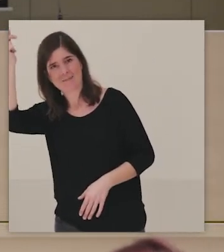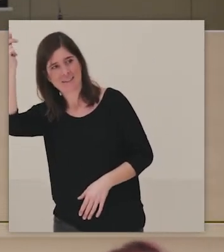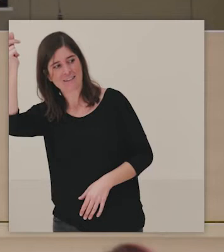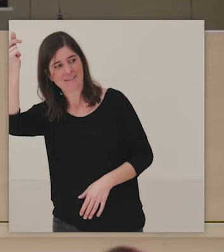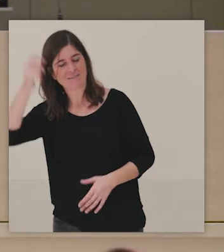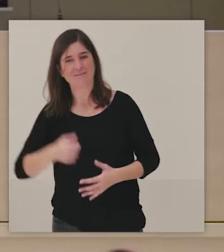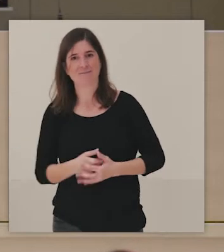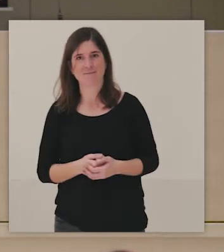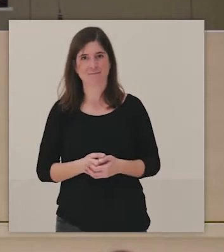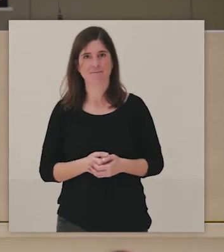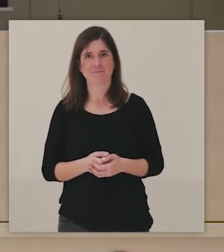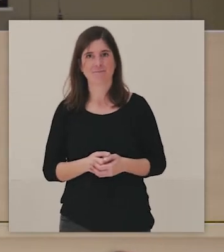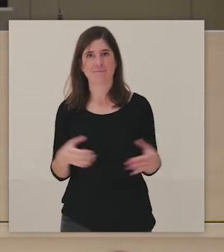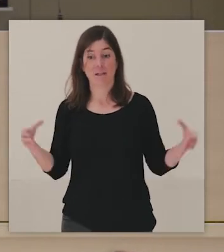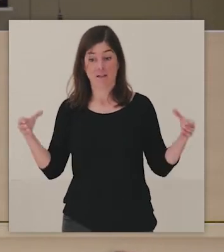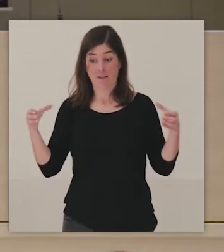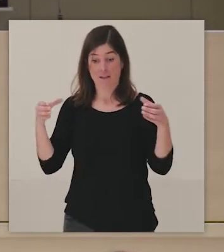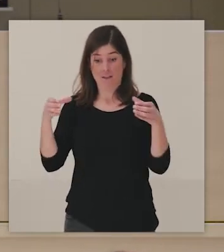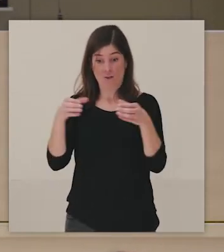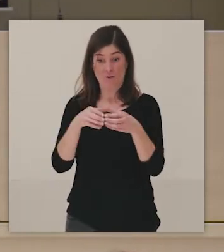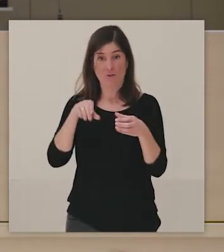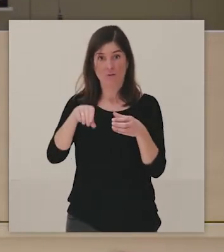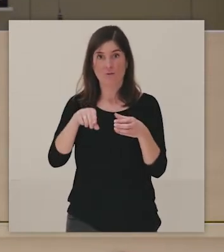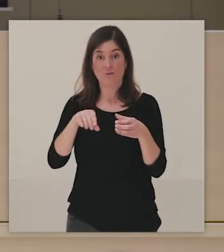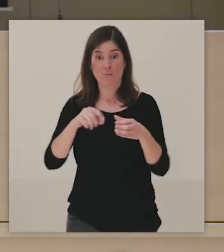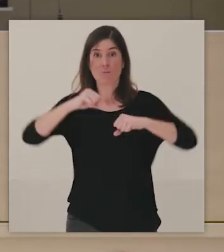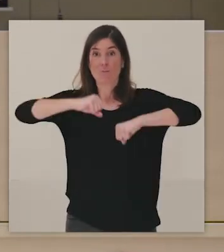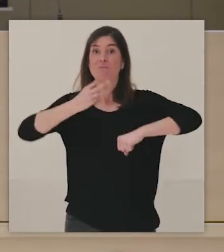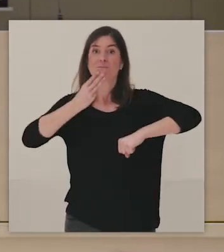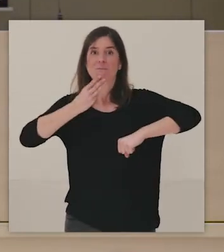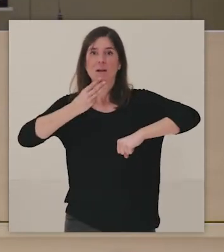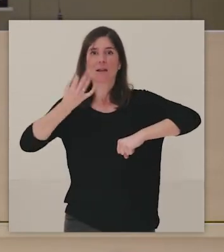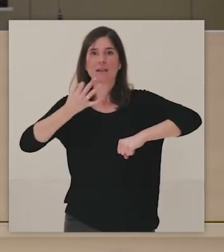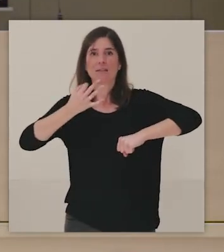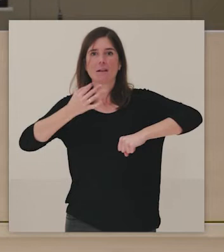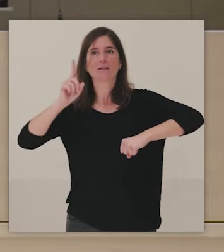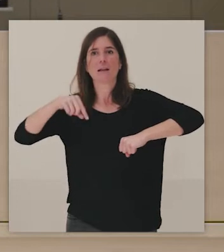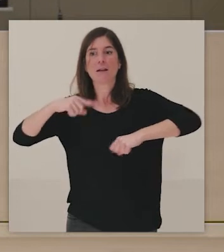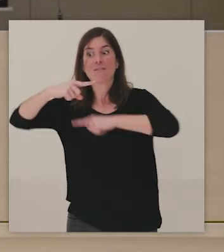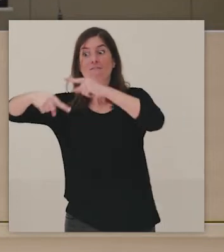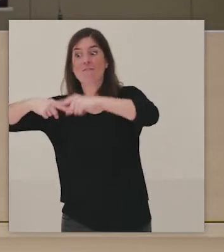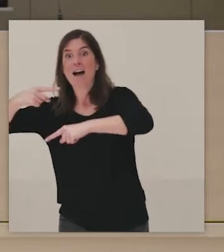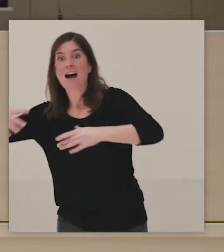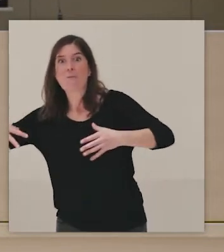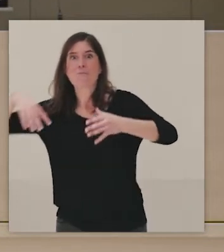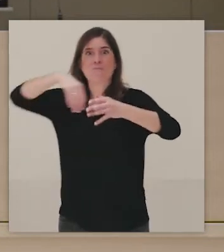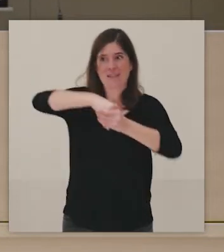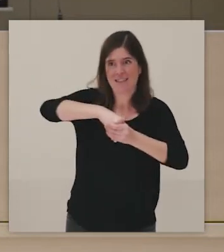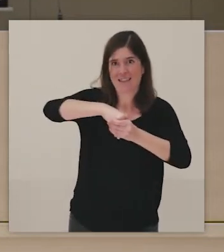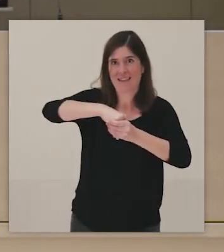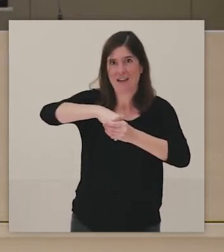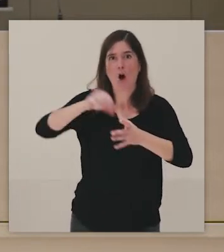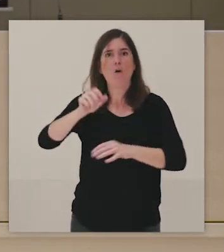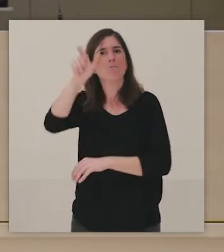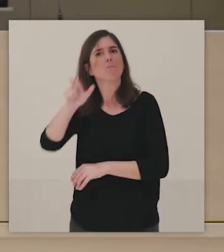colectivo incorporar a las familias. Muchas veces también nos olvidamos de esas personas